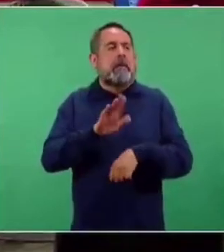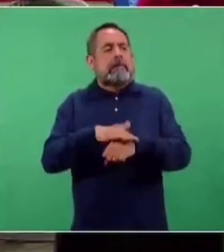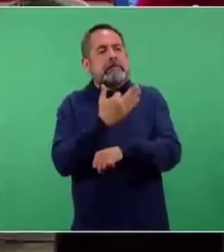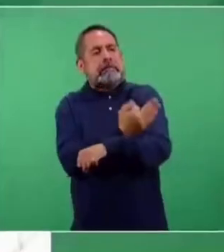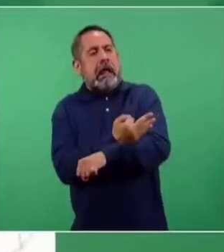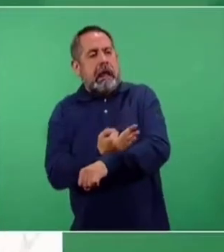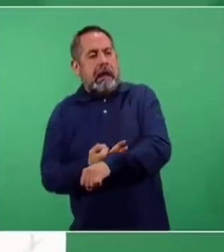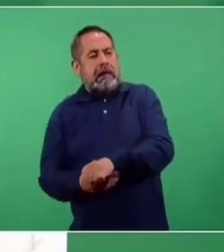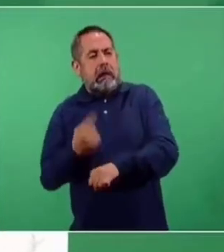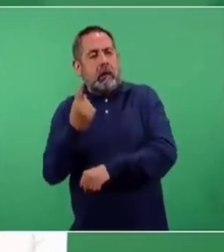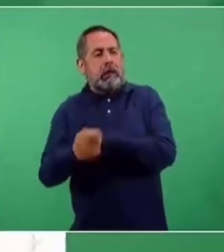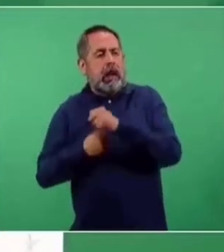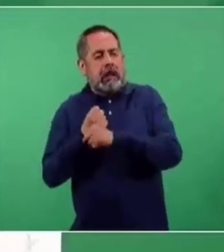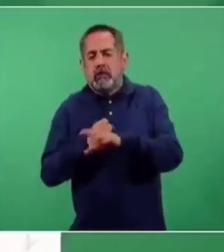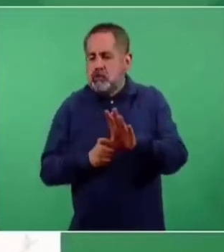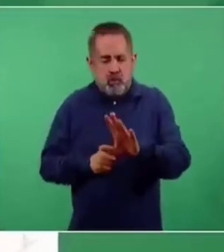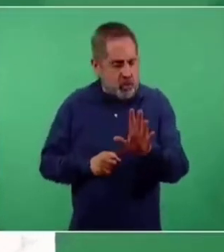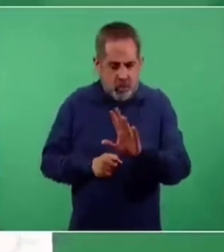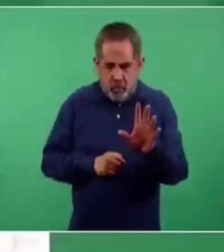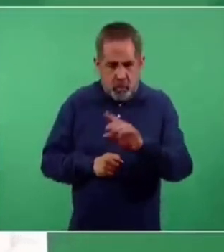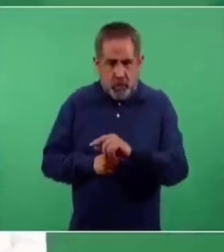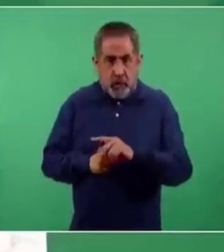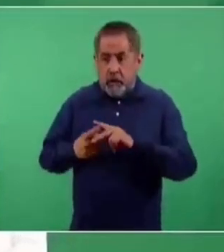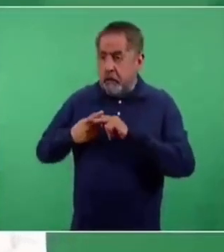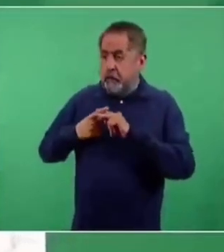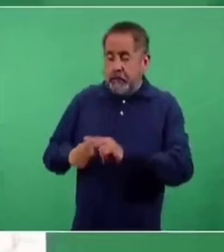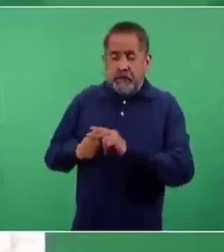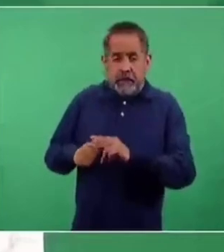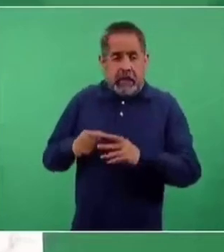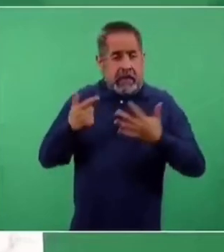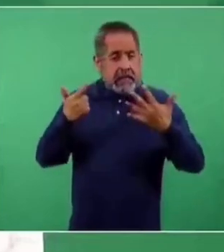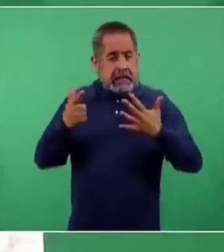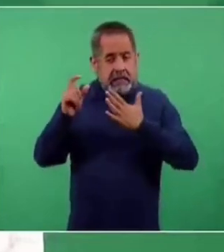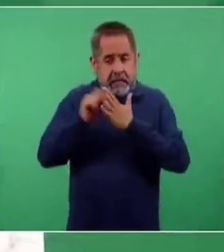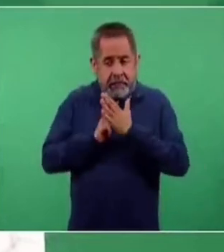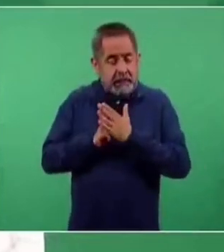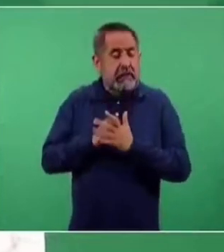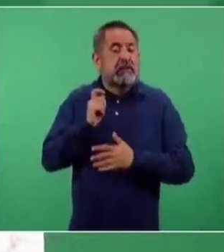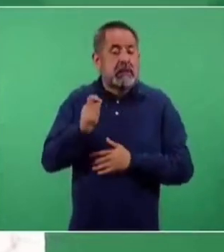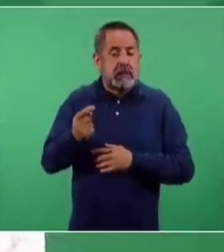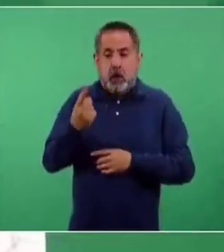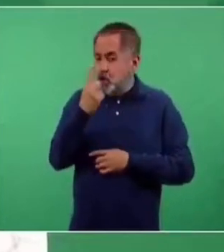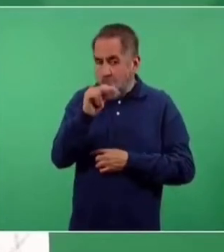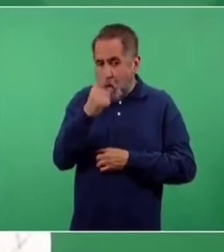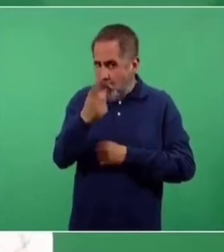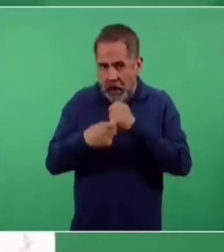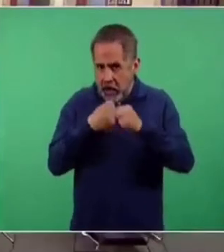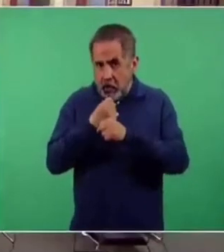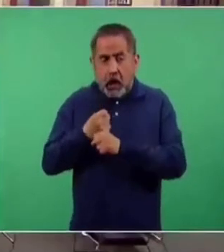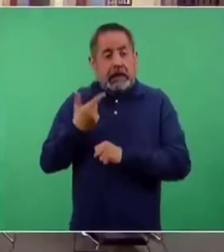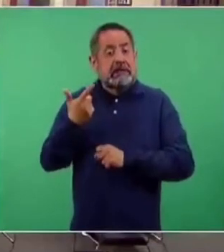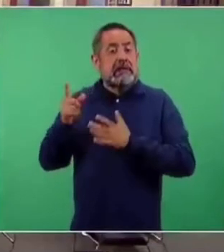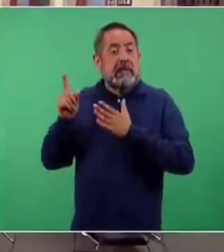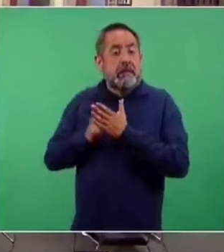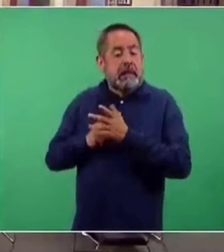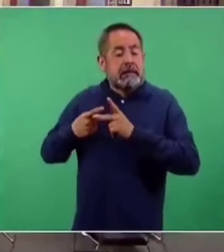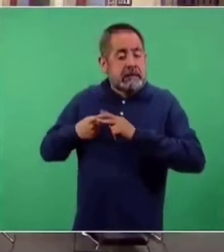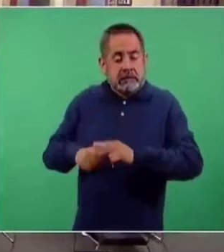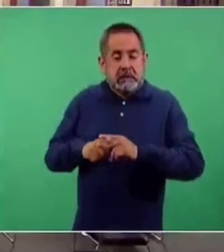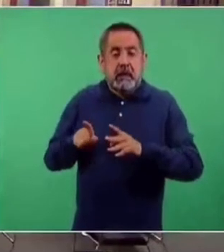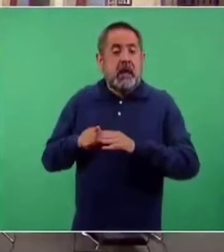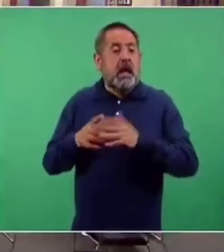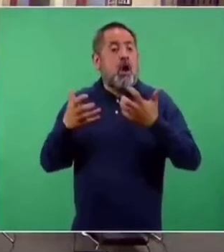una decisión. A lo largo de aproximadamente siete meses, no un año, la